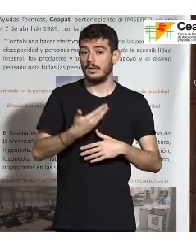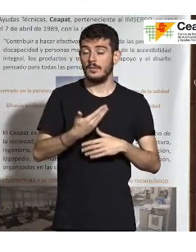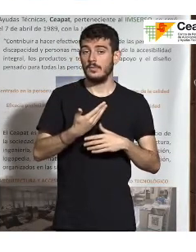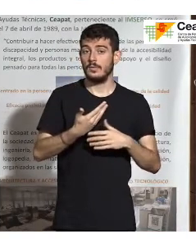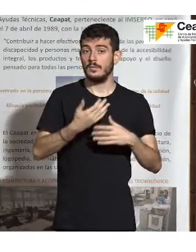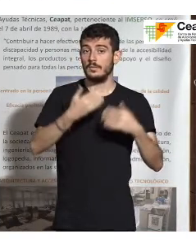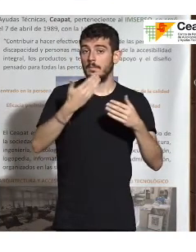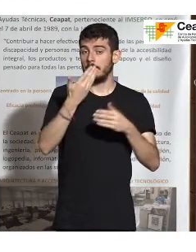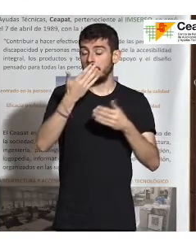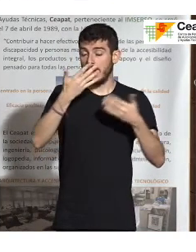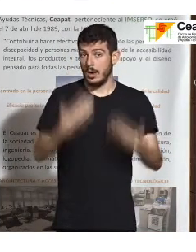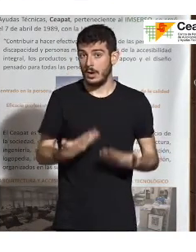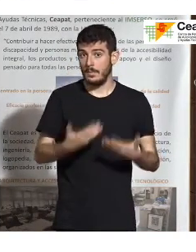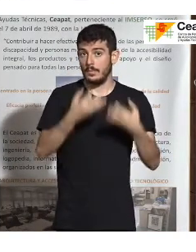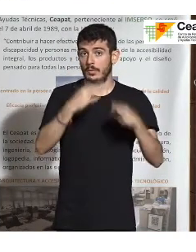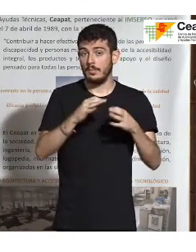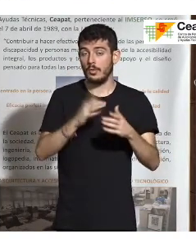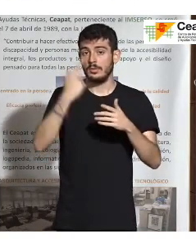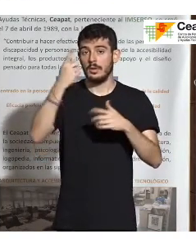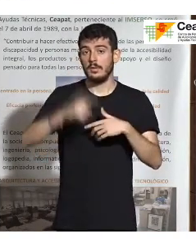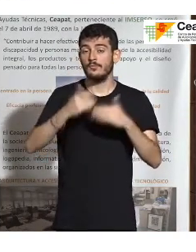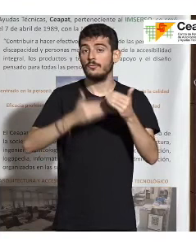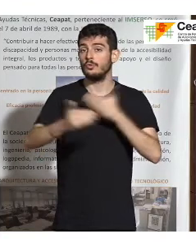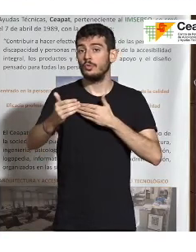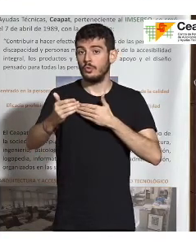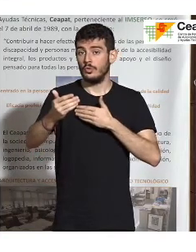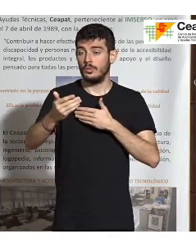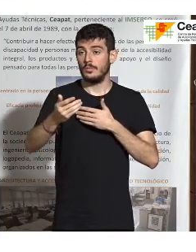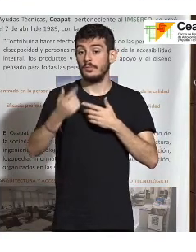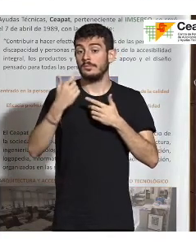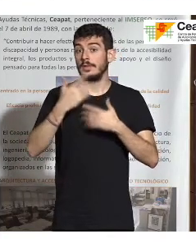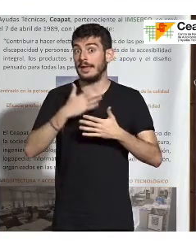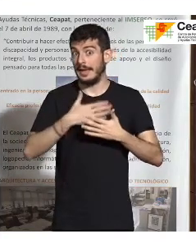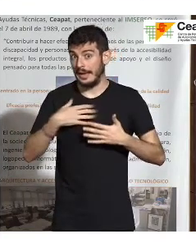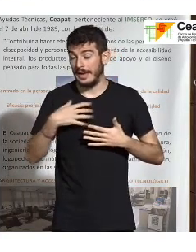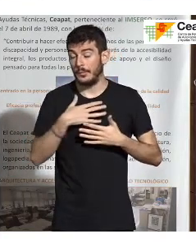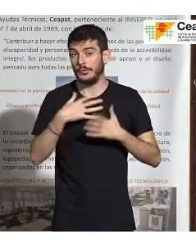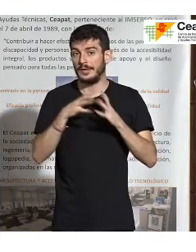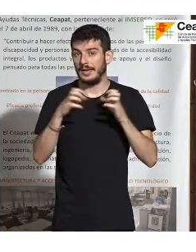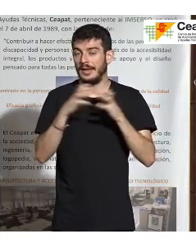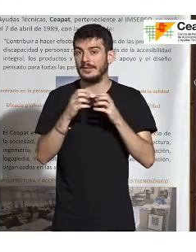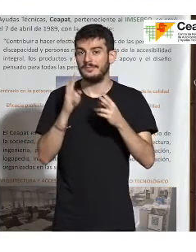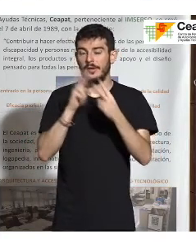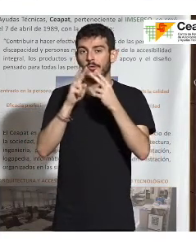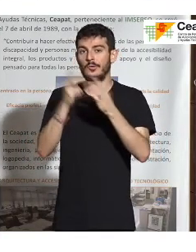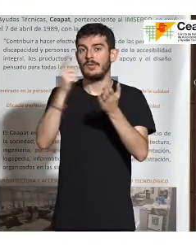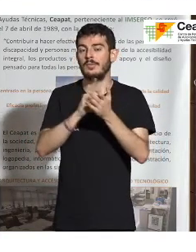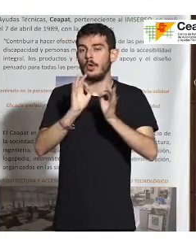la intención, obviamente, de que sea algo de que, aunque tengamos ganas y no nos importe de poder volver a vernos, pero que esto dure en el tiempo.